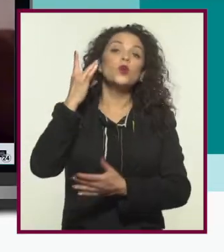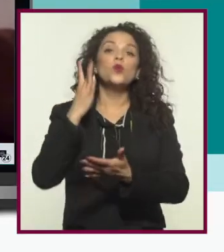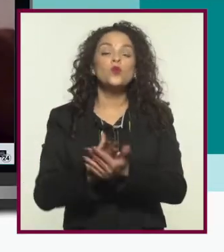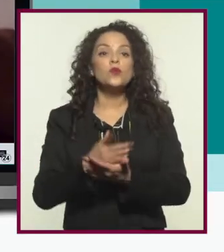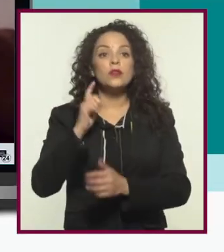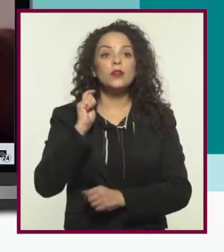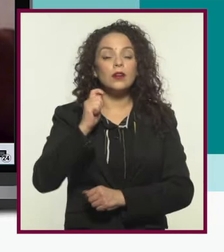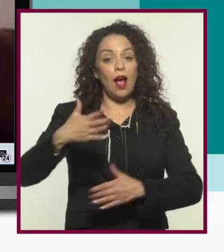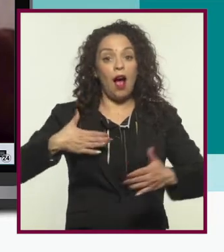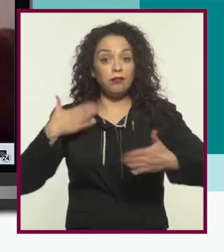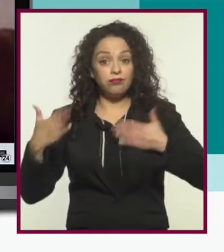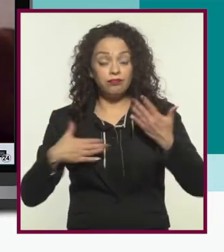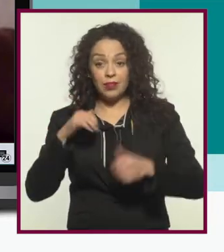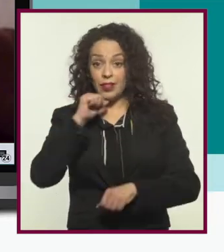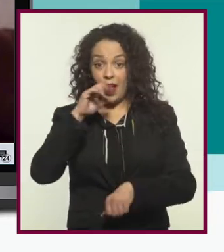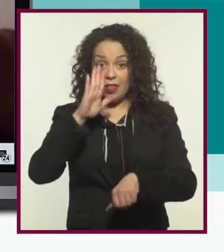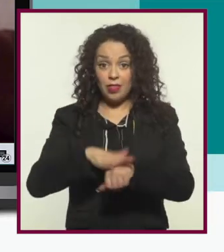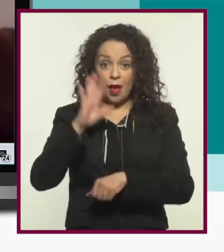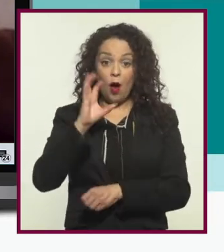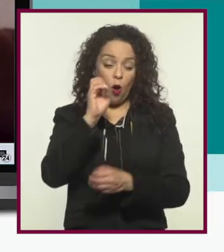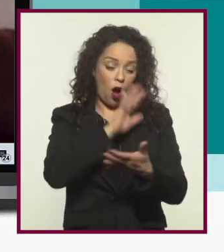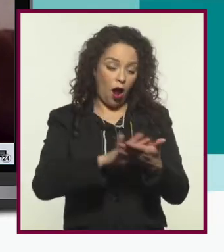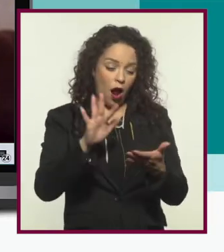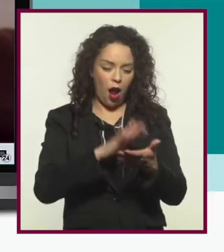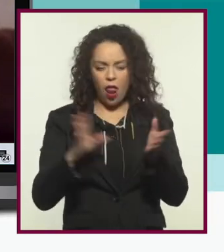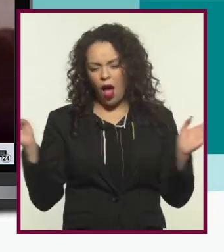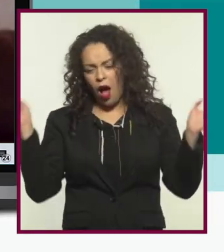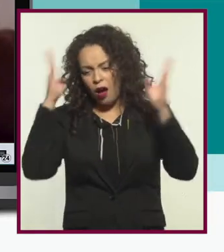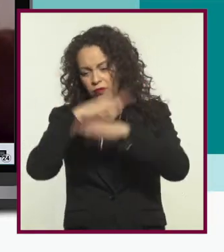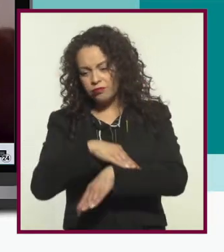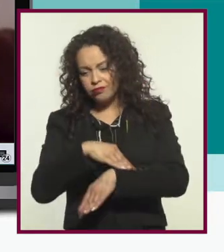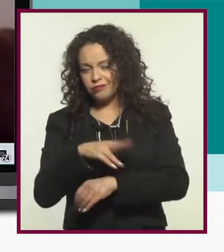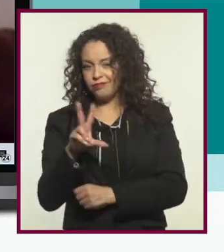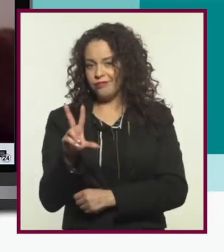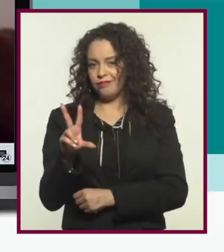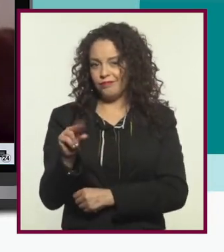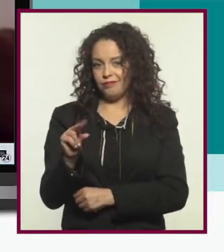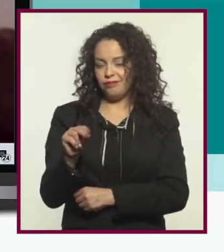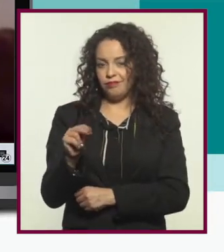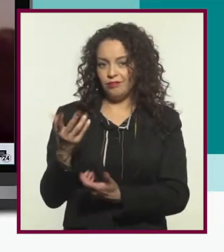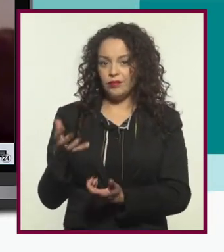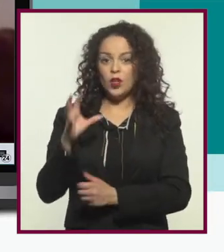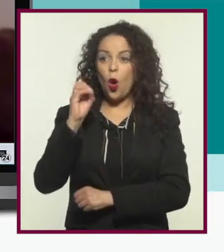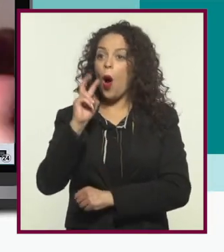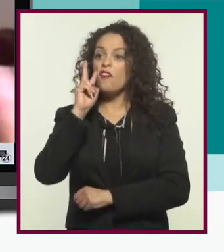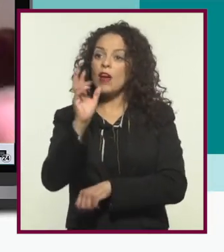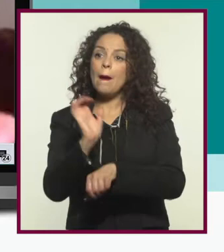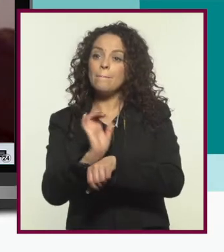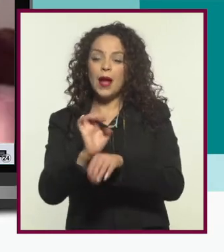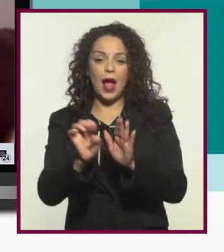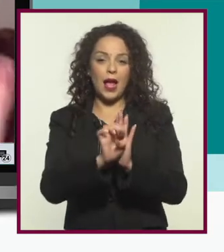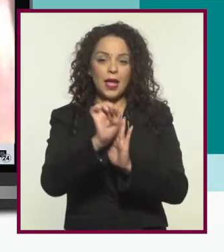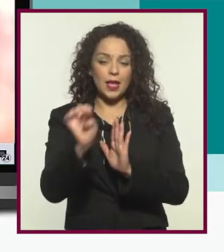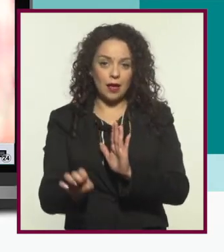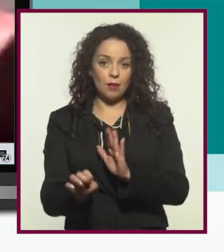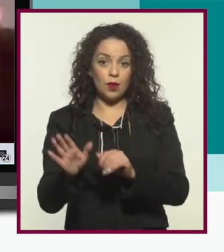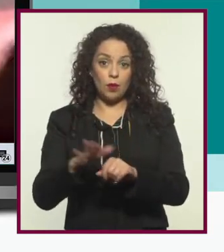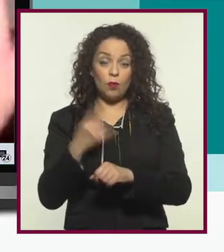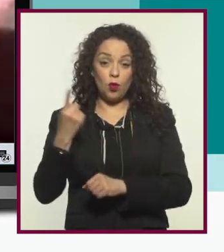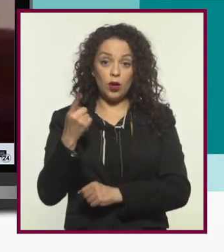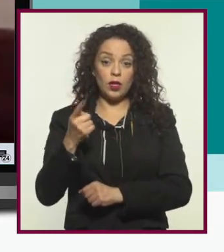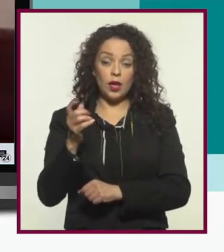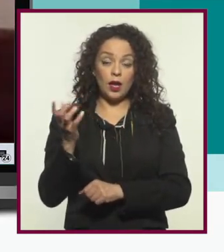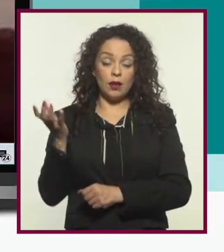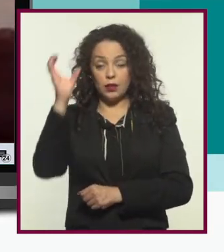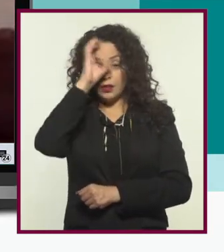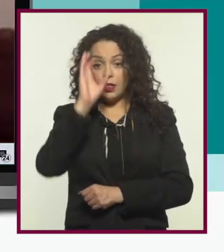únicamente como para entretenernos, pasárnosla bien leyéndola o viendo una película, por ejemplo,